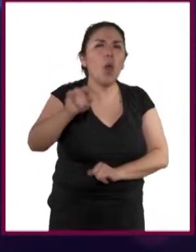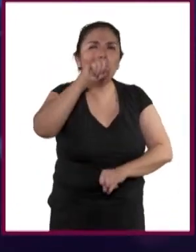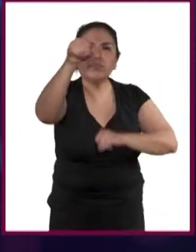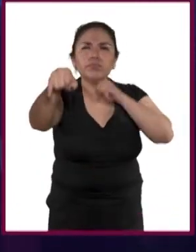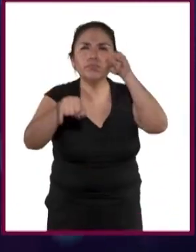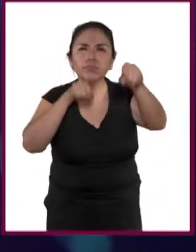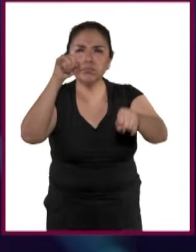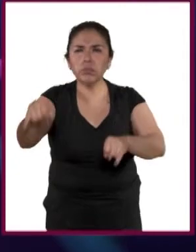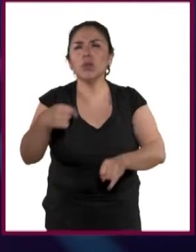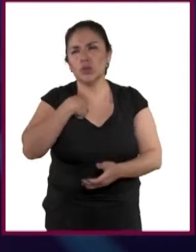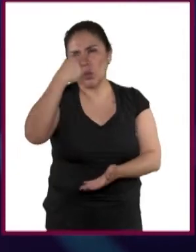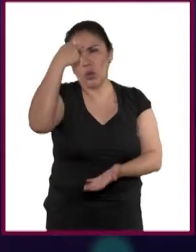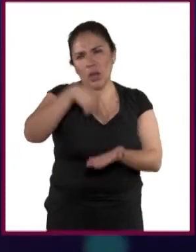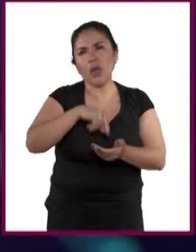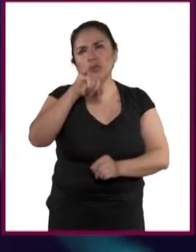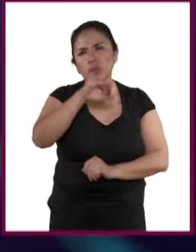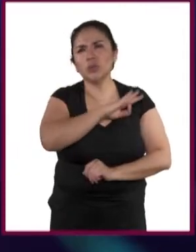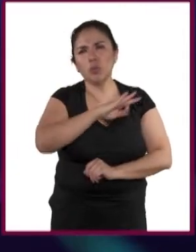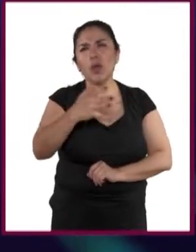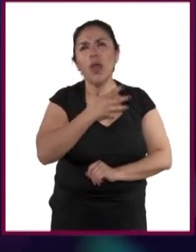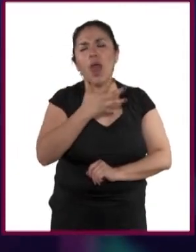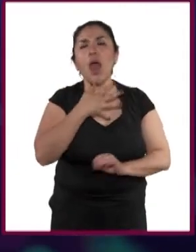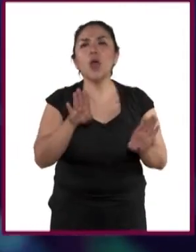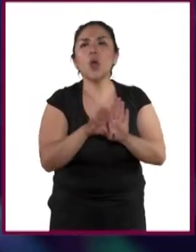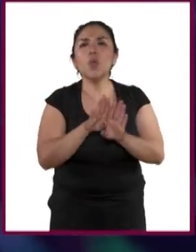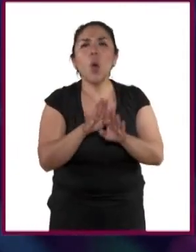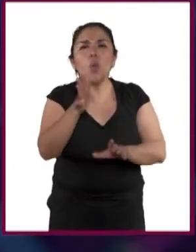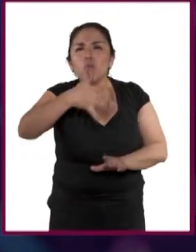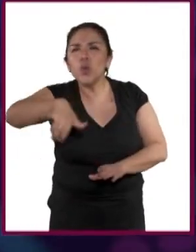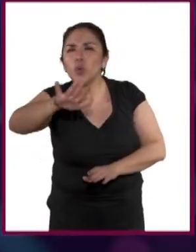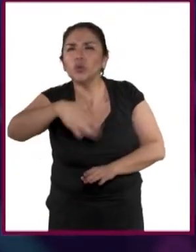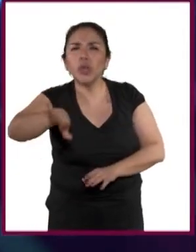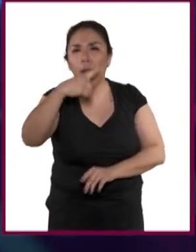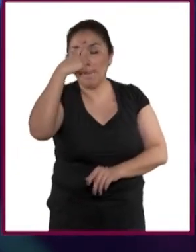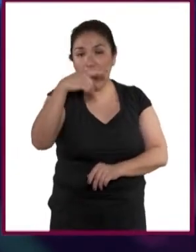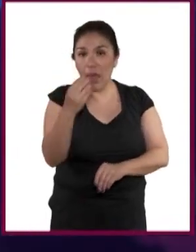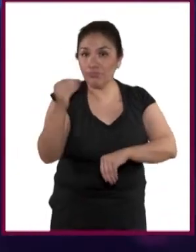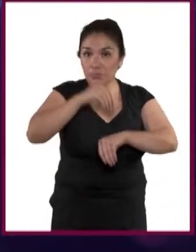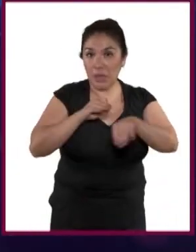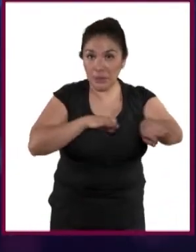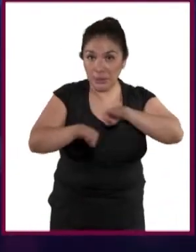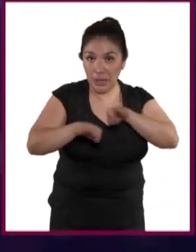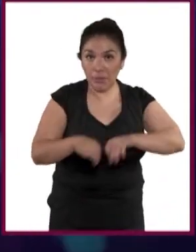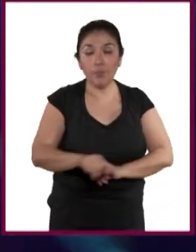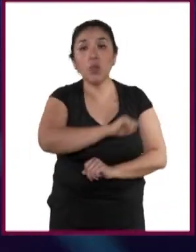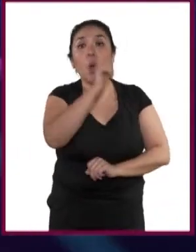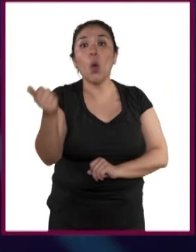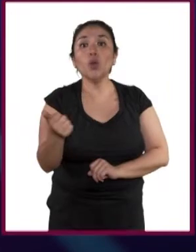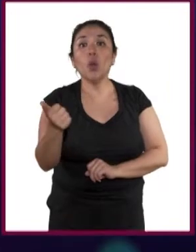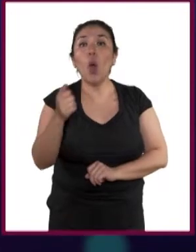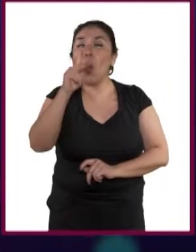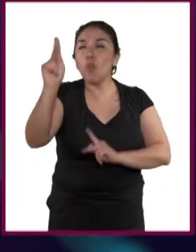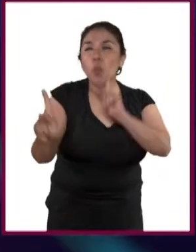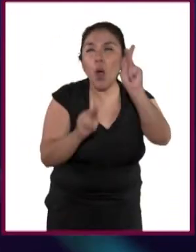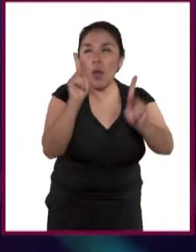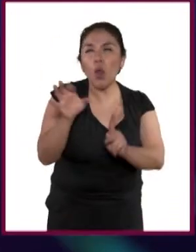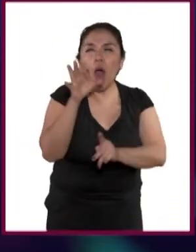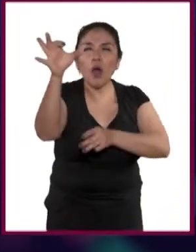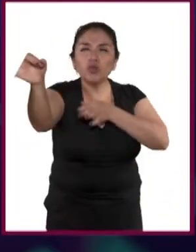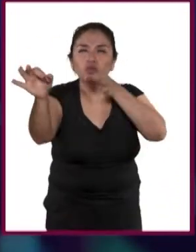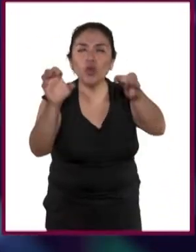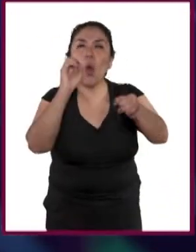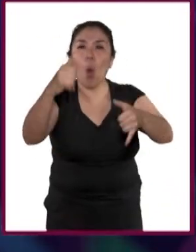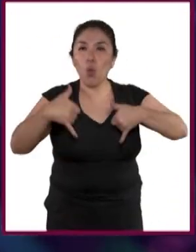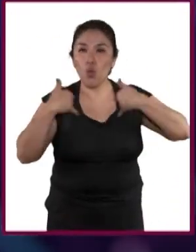creo yo que habría opciones de búsqueda de ese empleo. En el caso del mundo rural y el